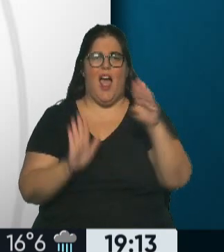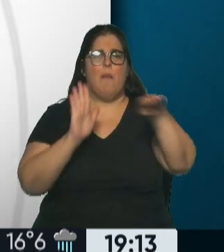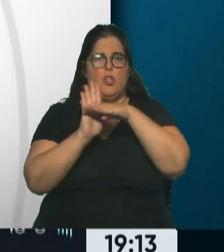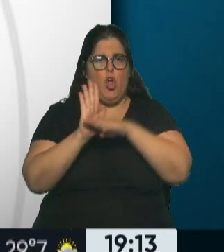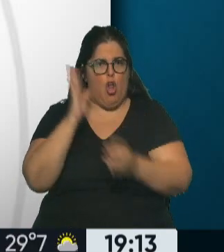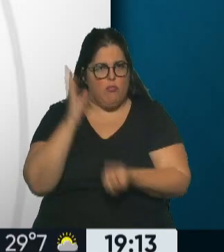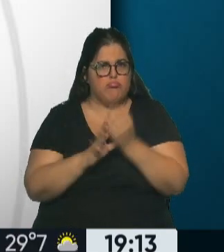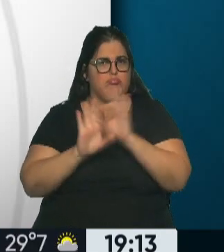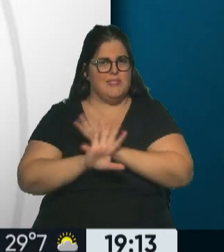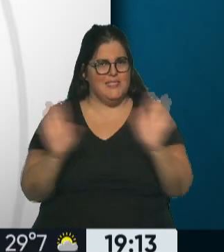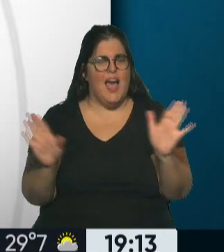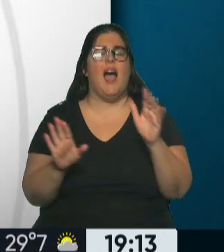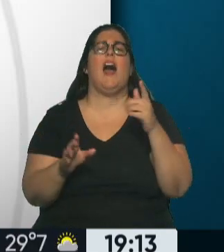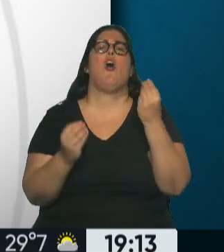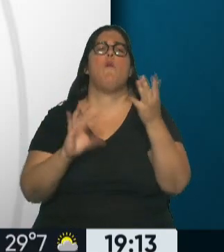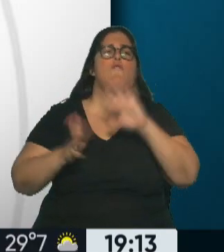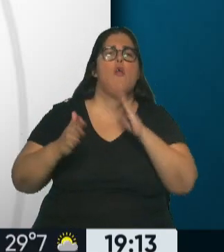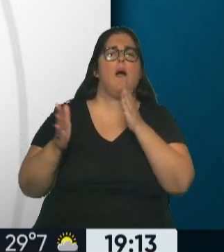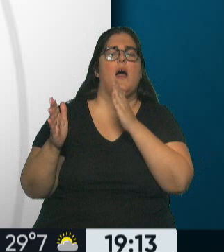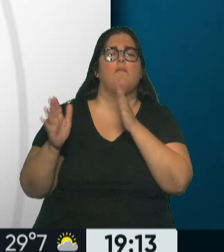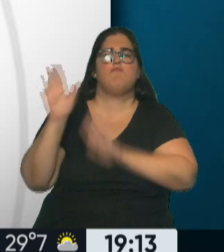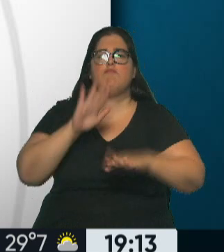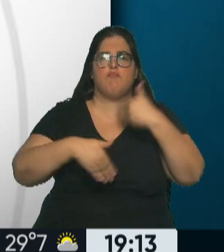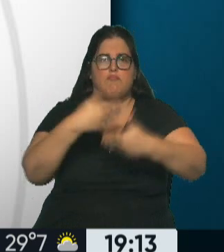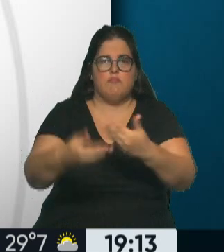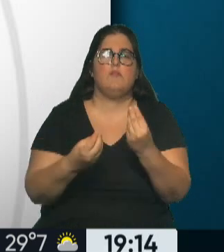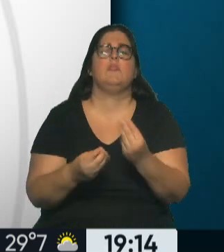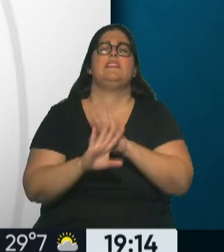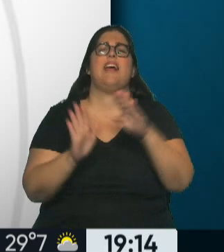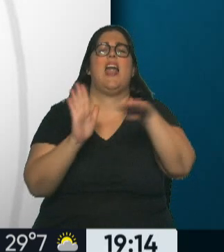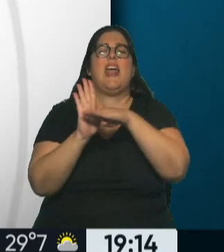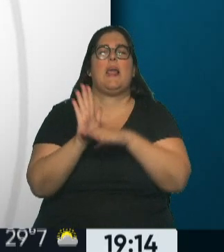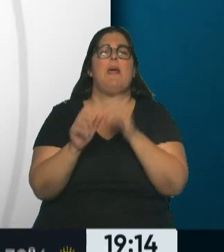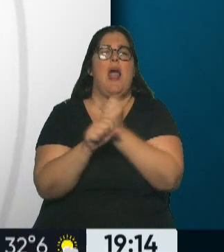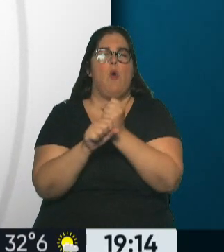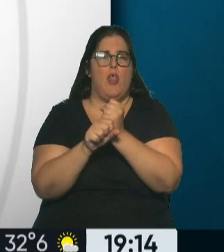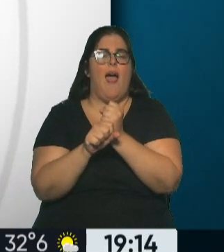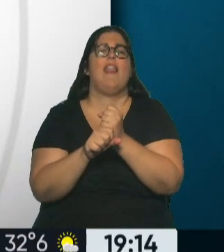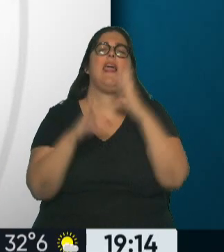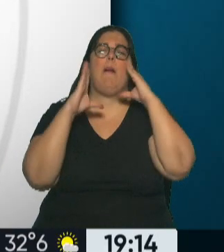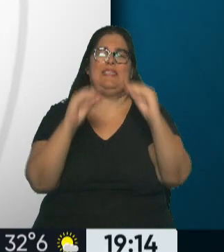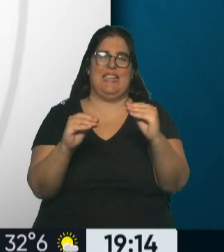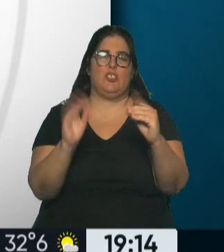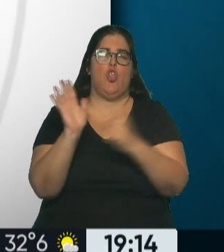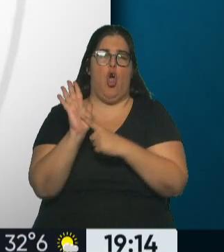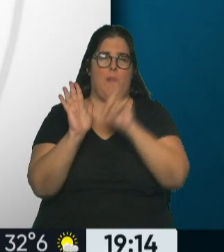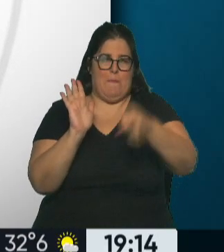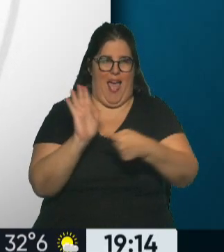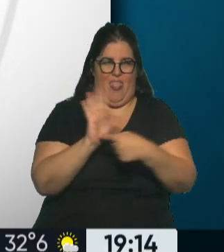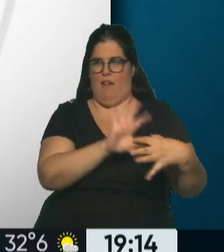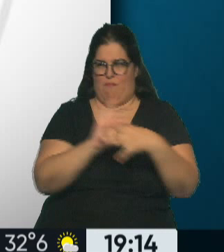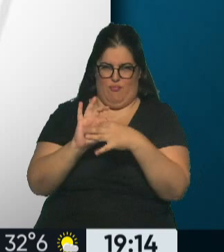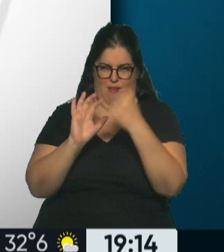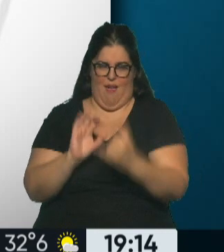actuación, de investigación y el régimen de educación general y además capacitación que establecen las normas. El INADI, según este